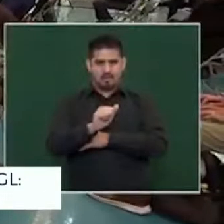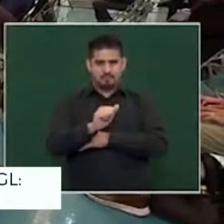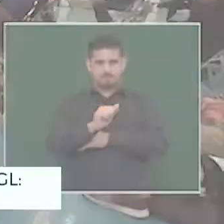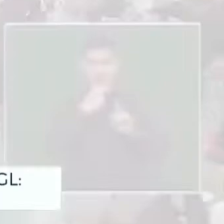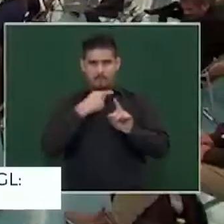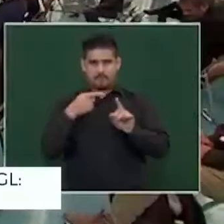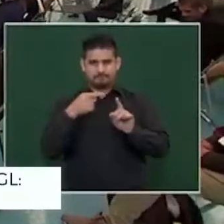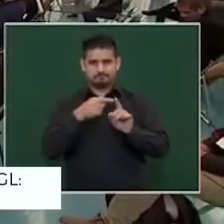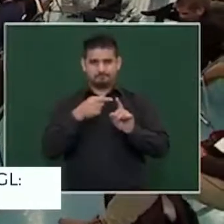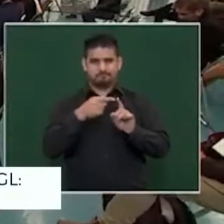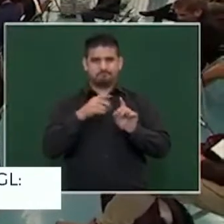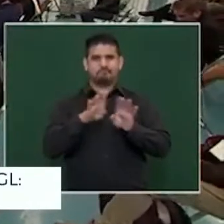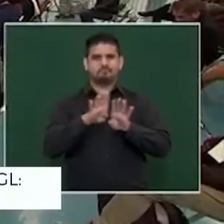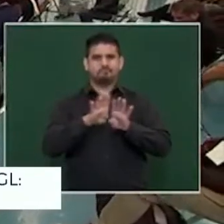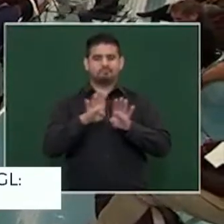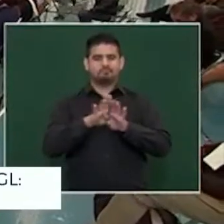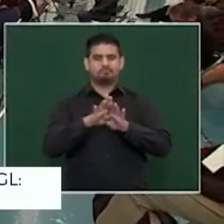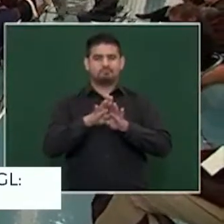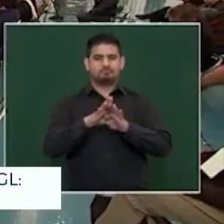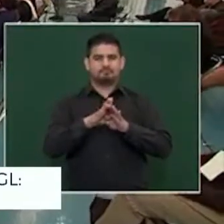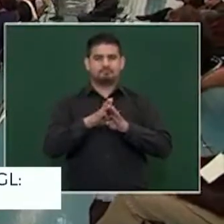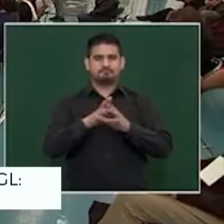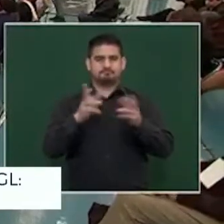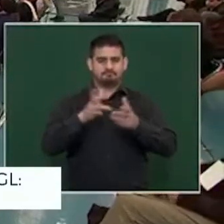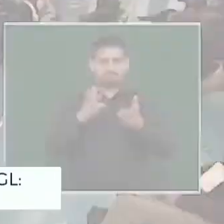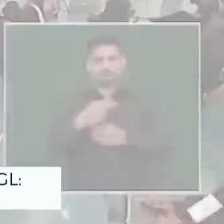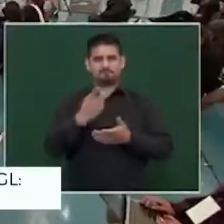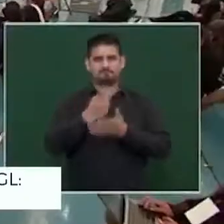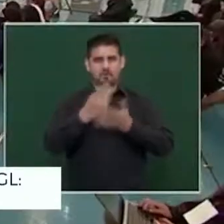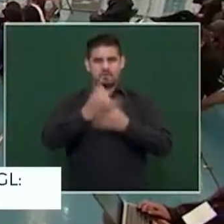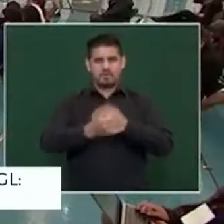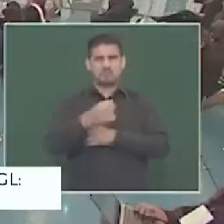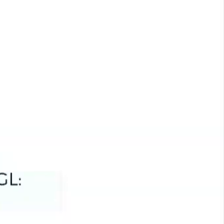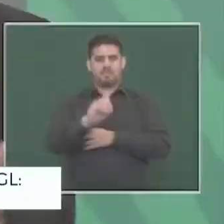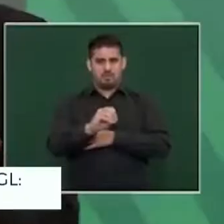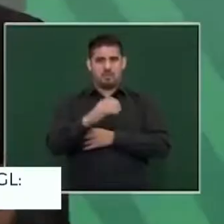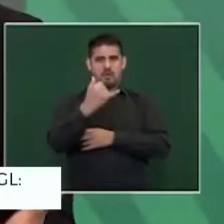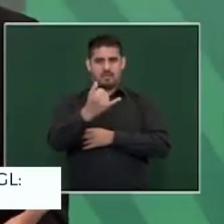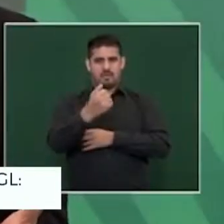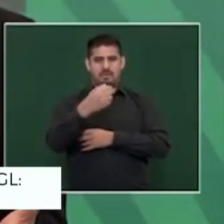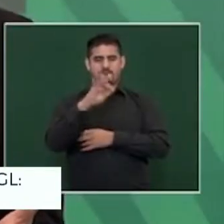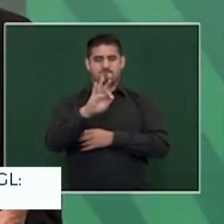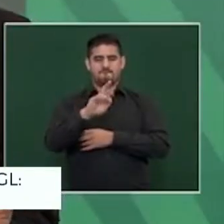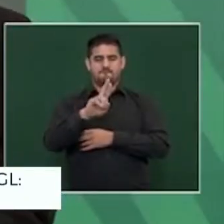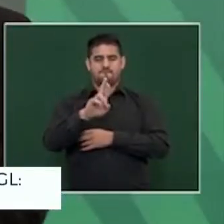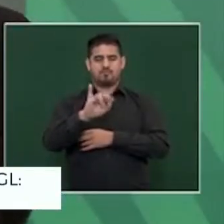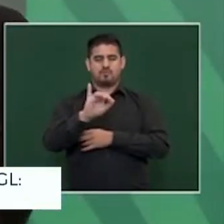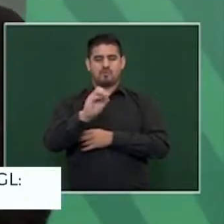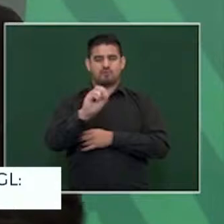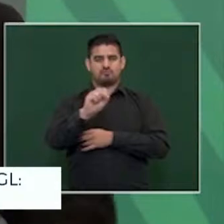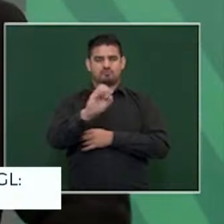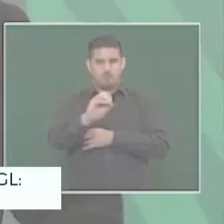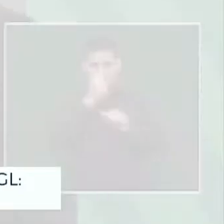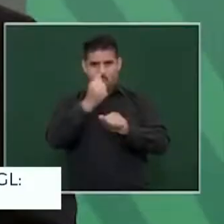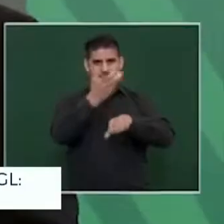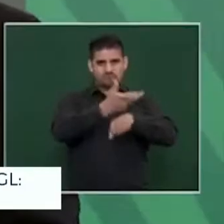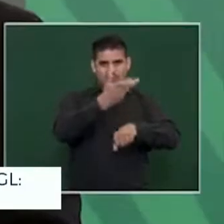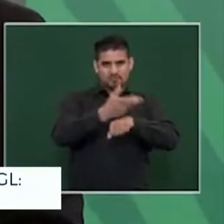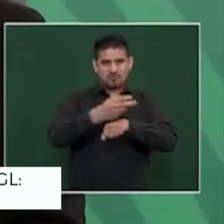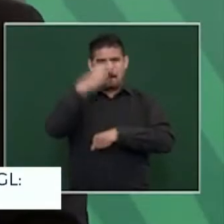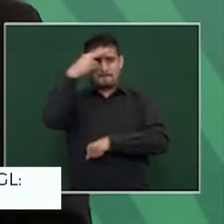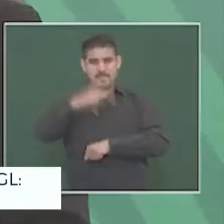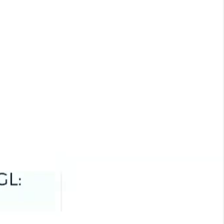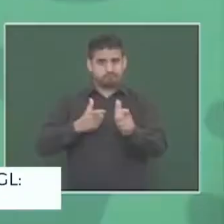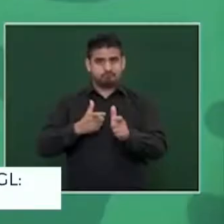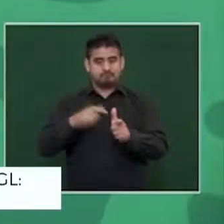el operativo conocido como Rápido y Furioso. Fue algo convenido entre el gobierno de Estados Unidos y el gobierno de México para